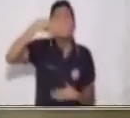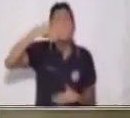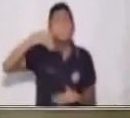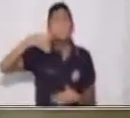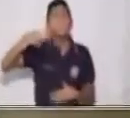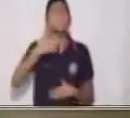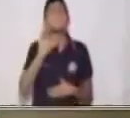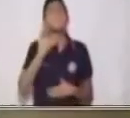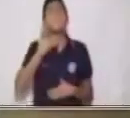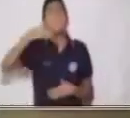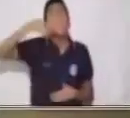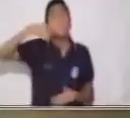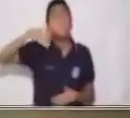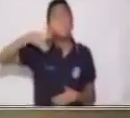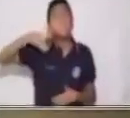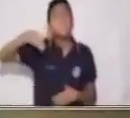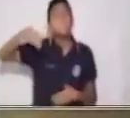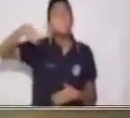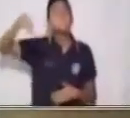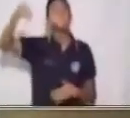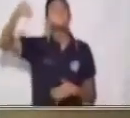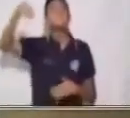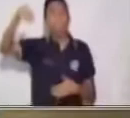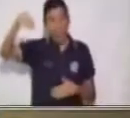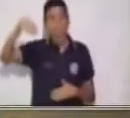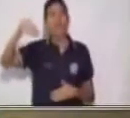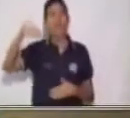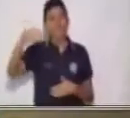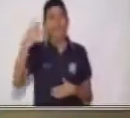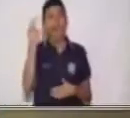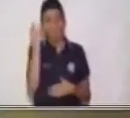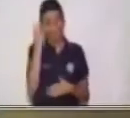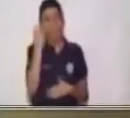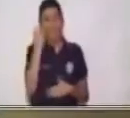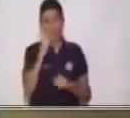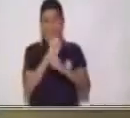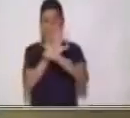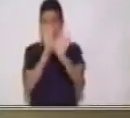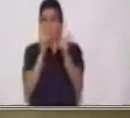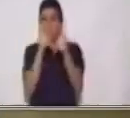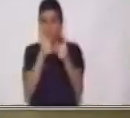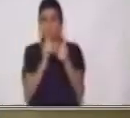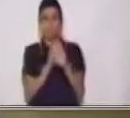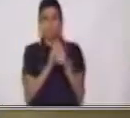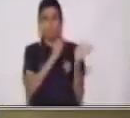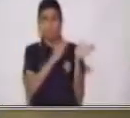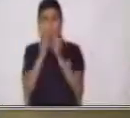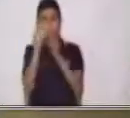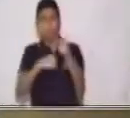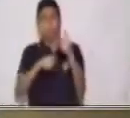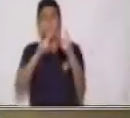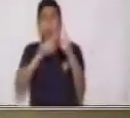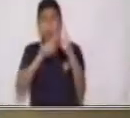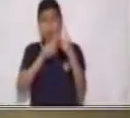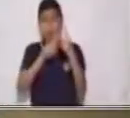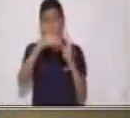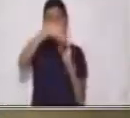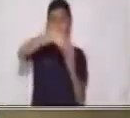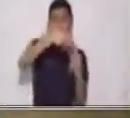Hagamos otra vez el sonido. Mmm. Muy bien. Vamos a ver qué otra letra tenemos aquí.